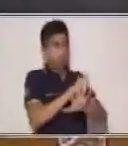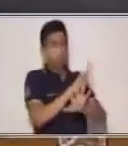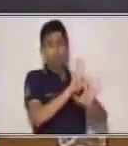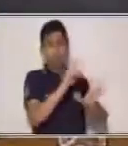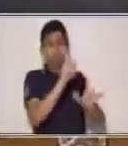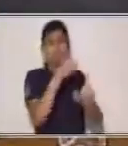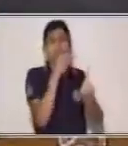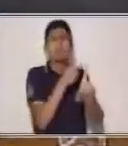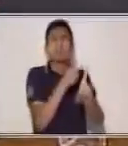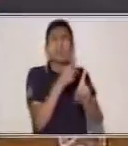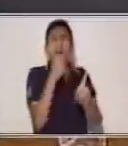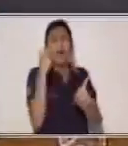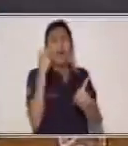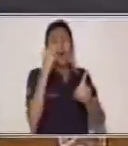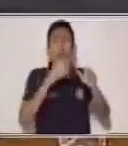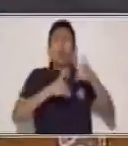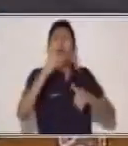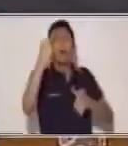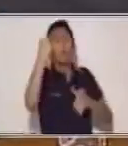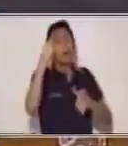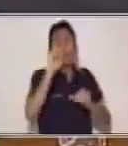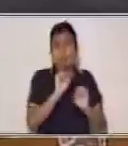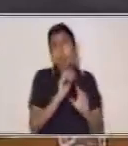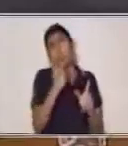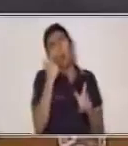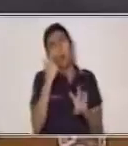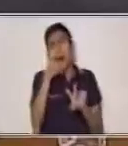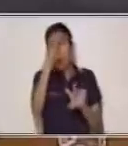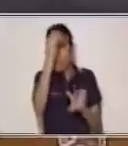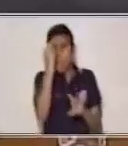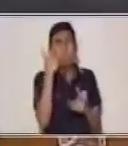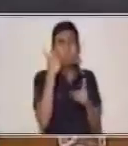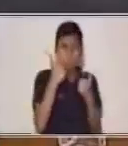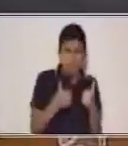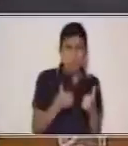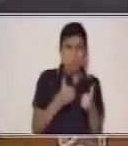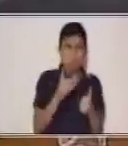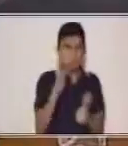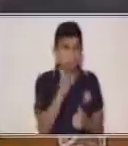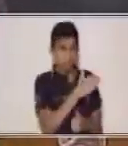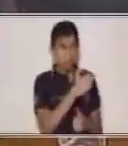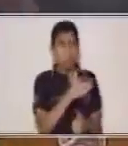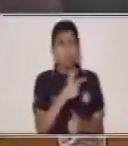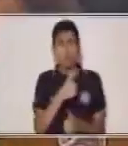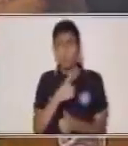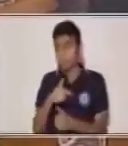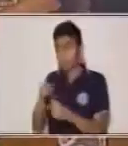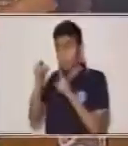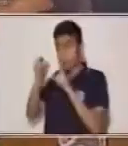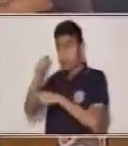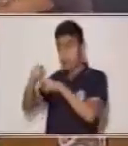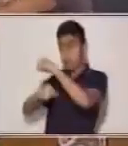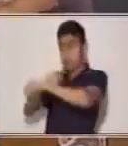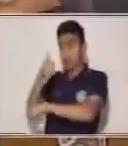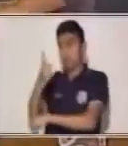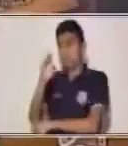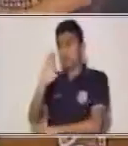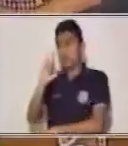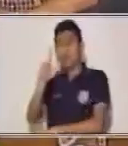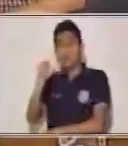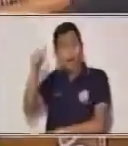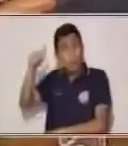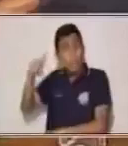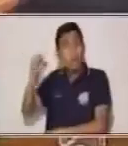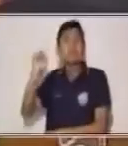entretener. Y al hablar de esta enseñanza, estamos hablando de un término conocido como